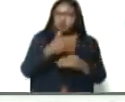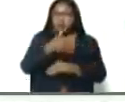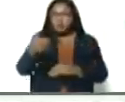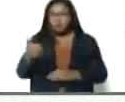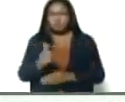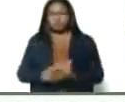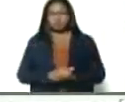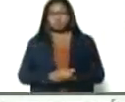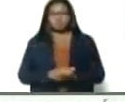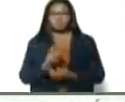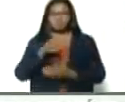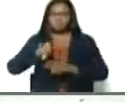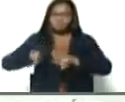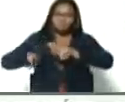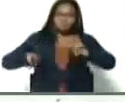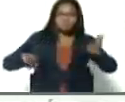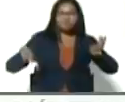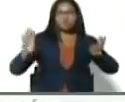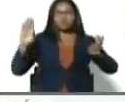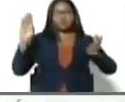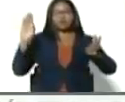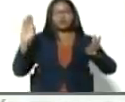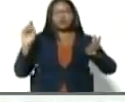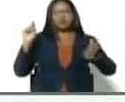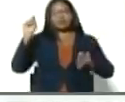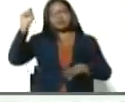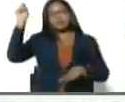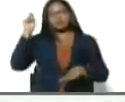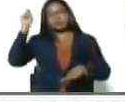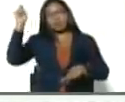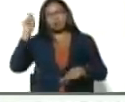Separaron los diputados del bloque de la patria.